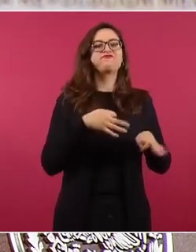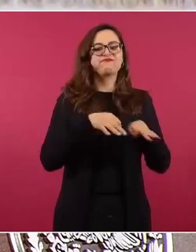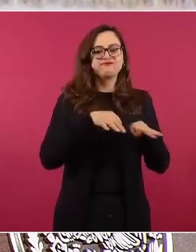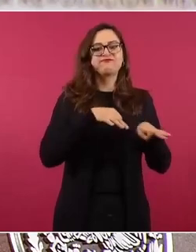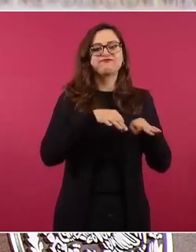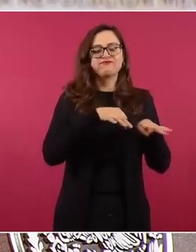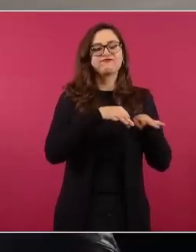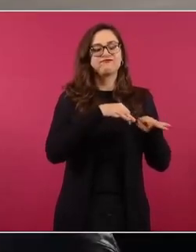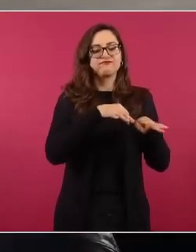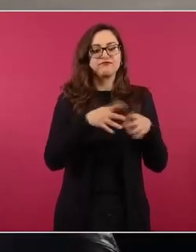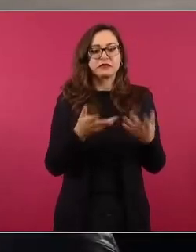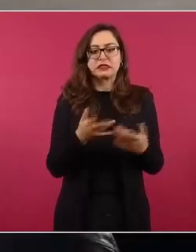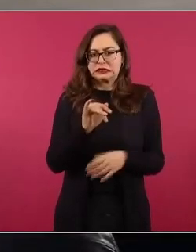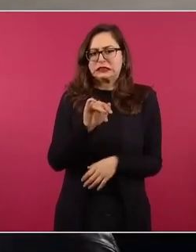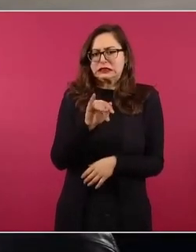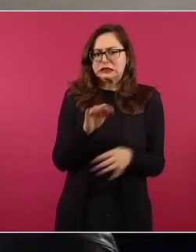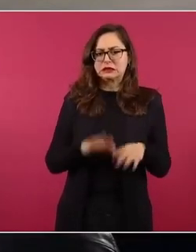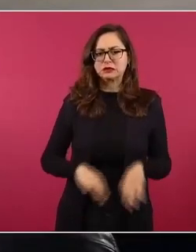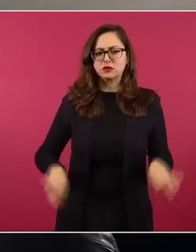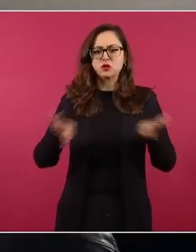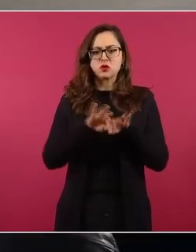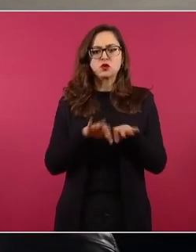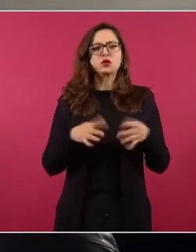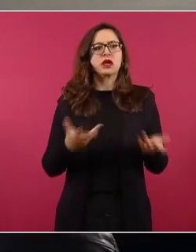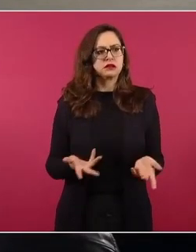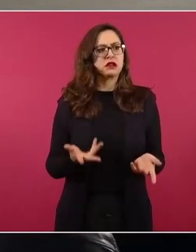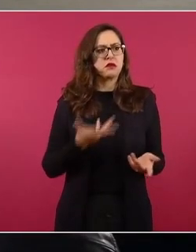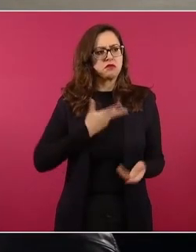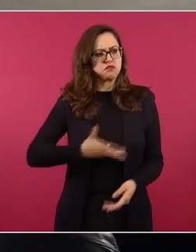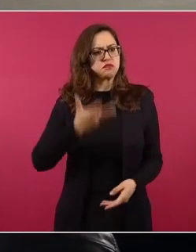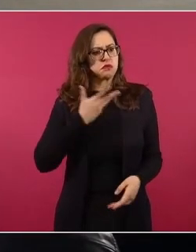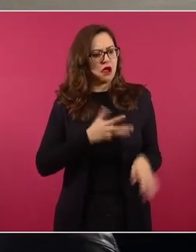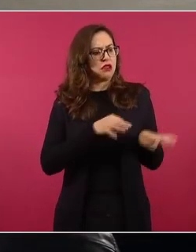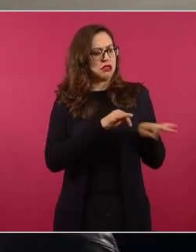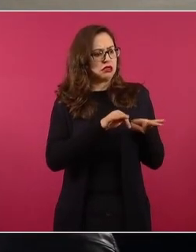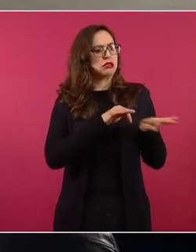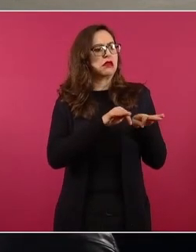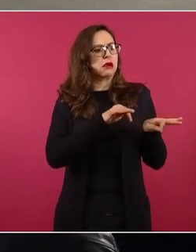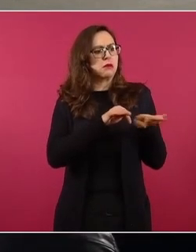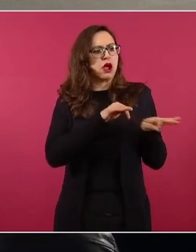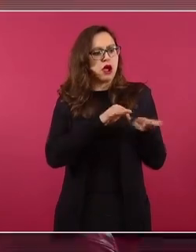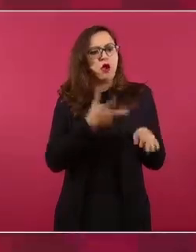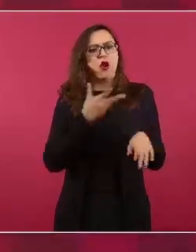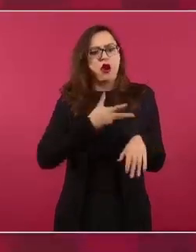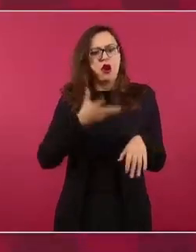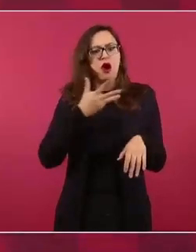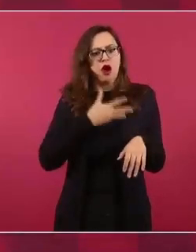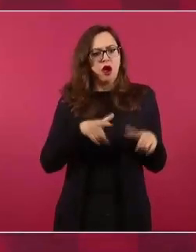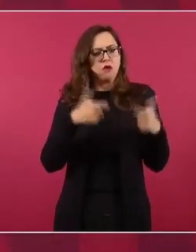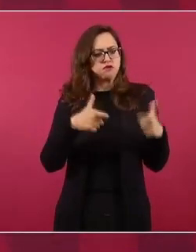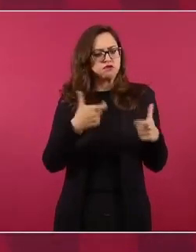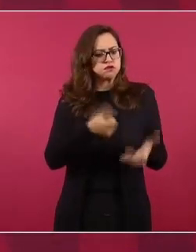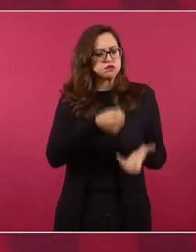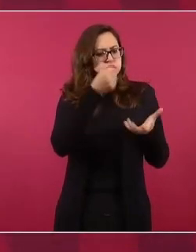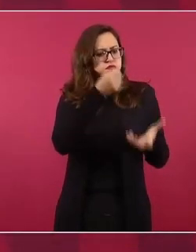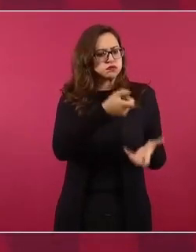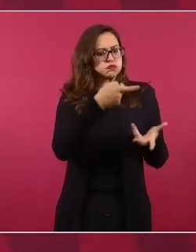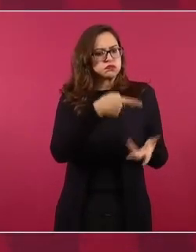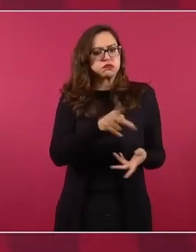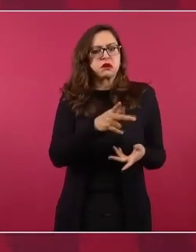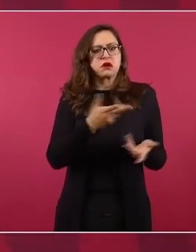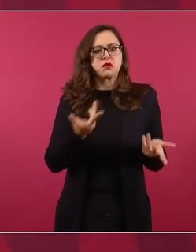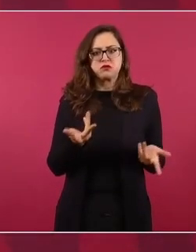el capital, lo es el trabajo.